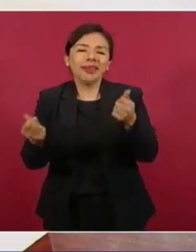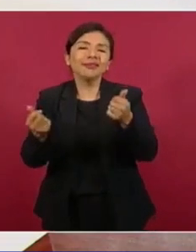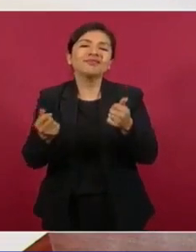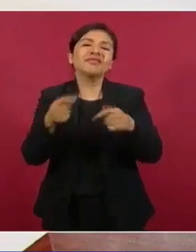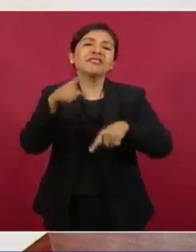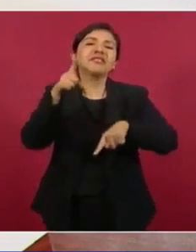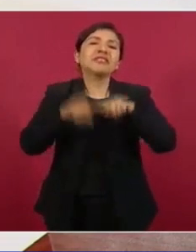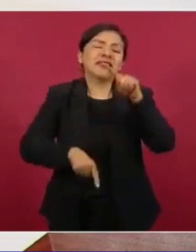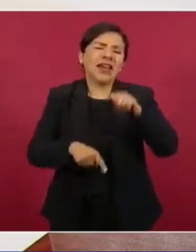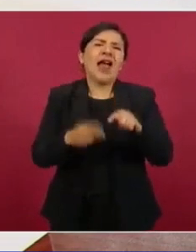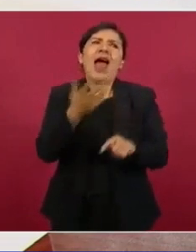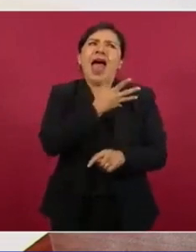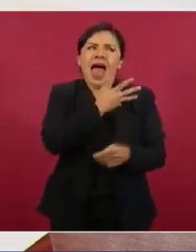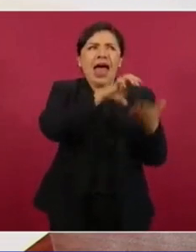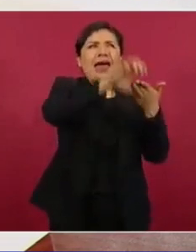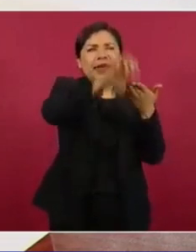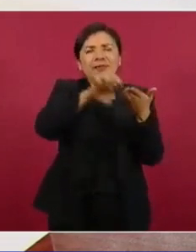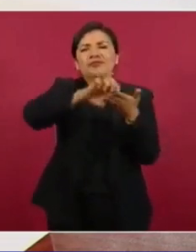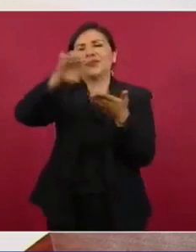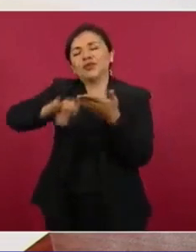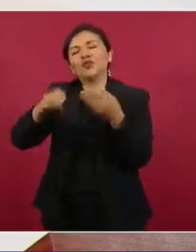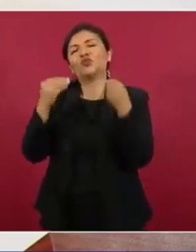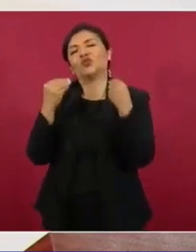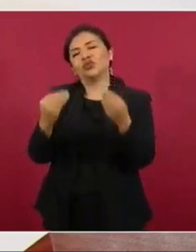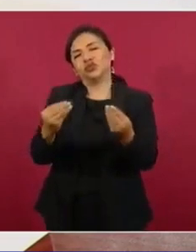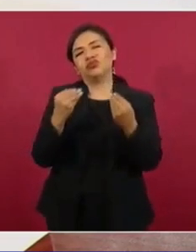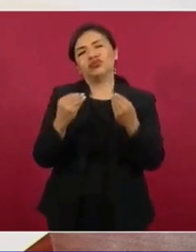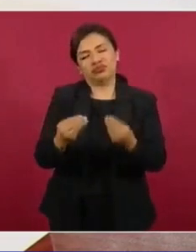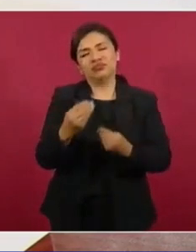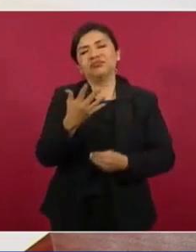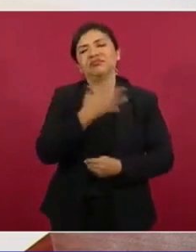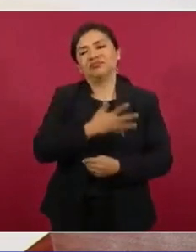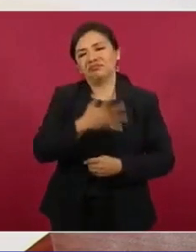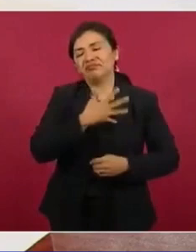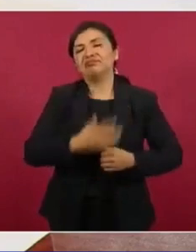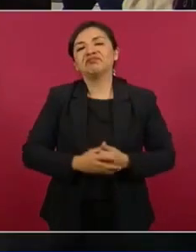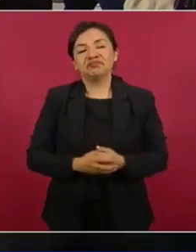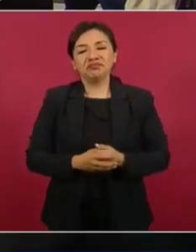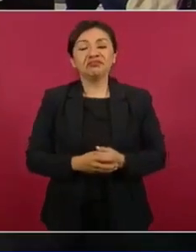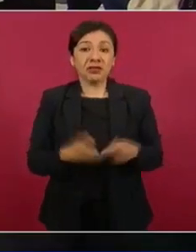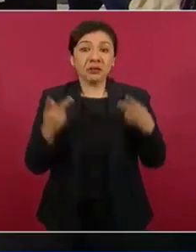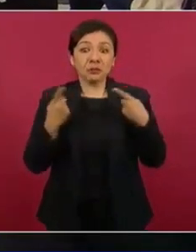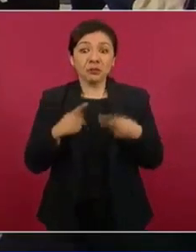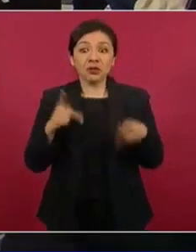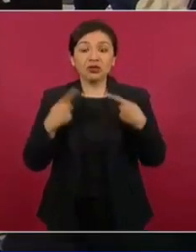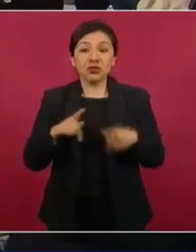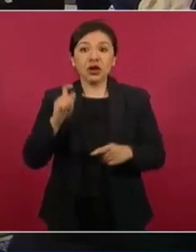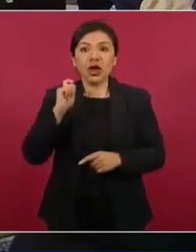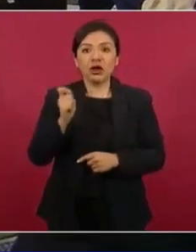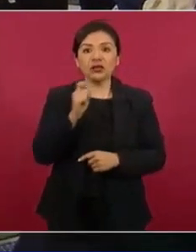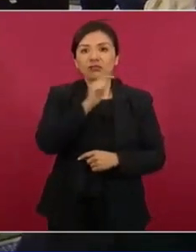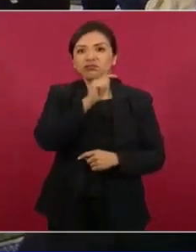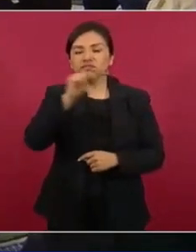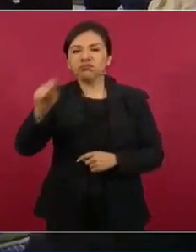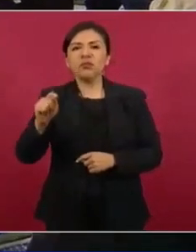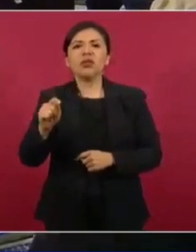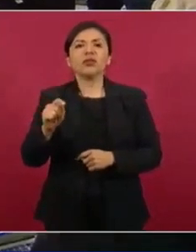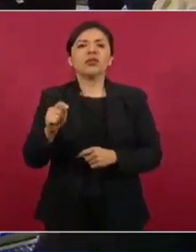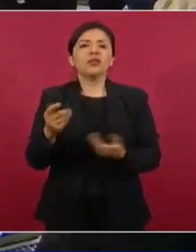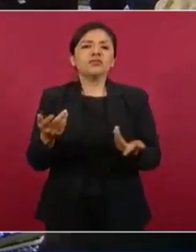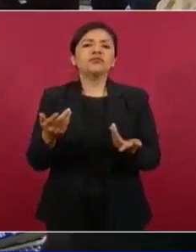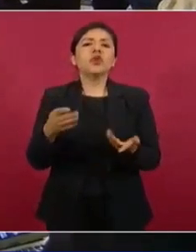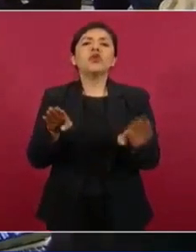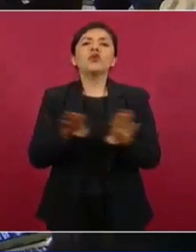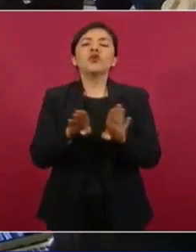y hay bastantes ejemplos de gente que fueron muy consecuentes. Bueno,